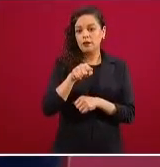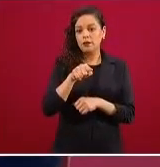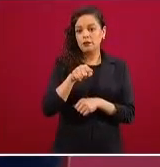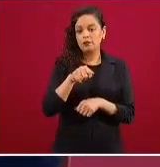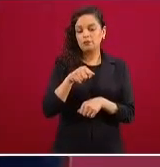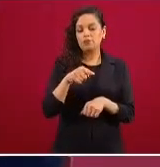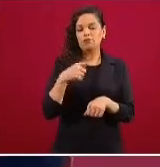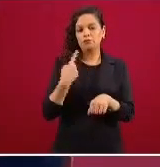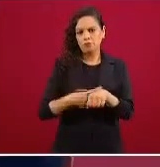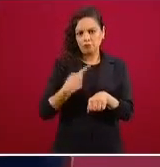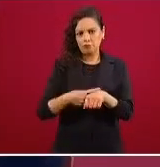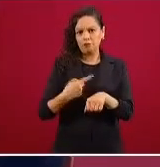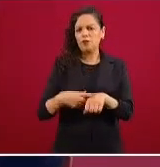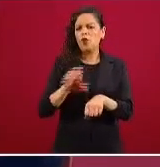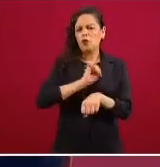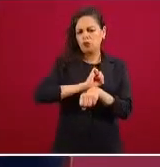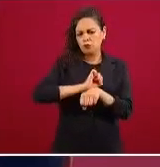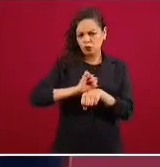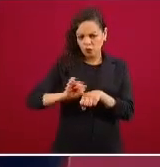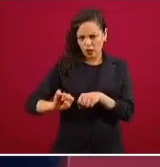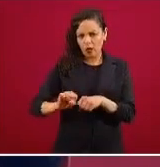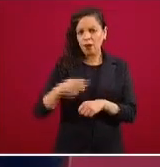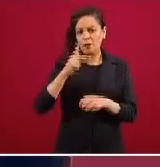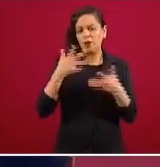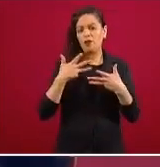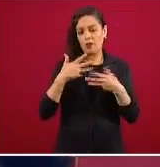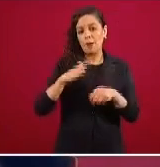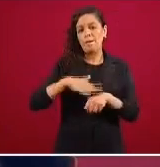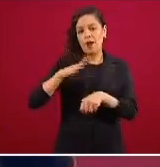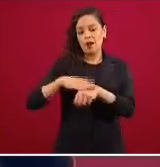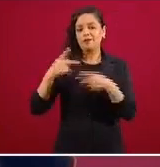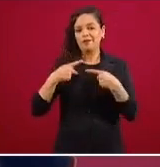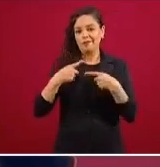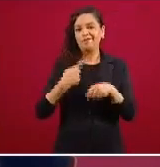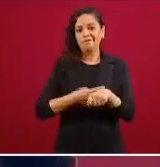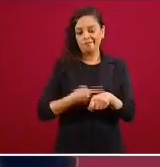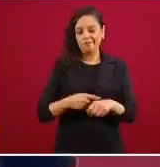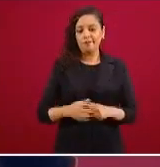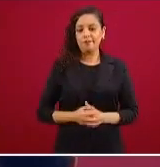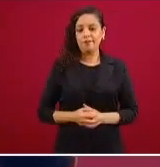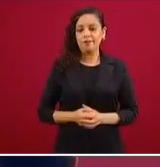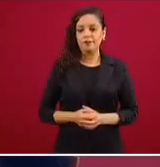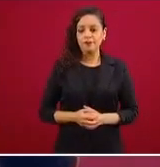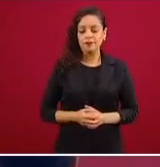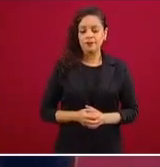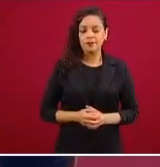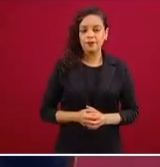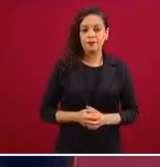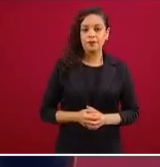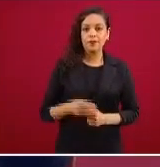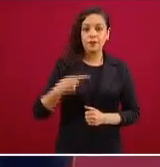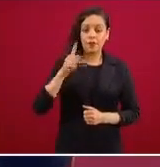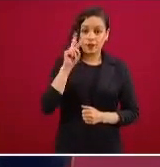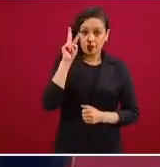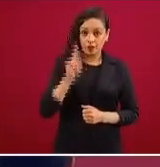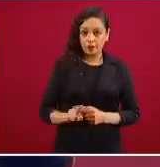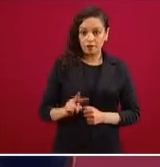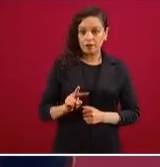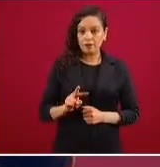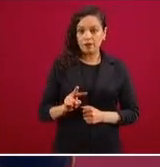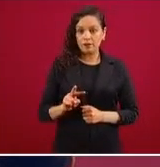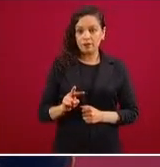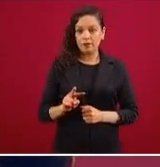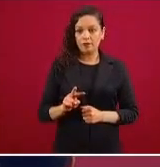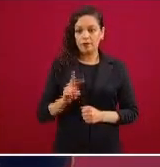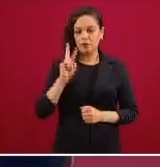clínica leve manejo ambulatorio pero también hemos relatado de cuando en cuando es llamativo cuando uno compara